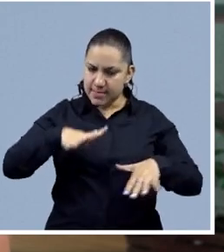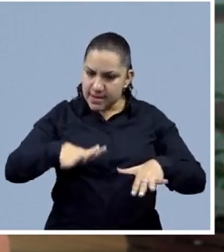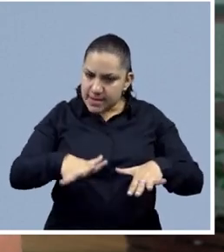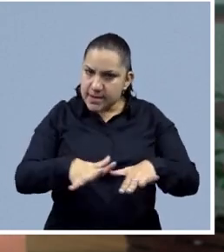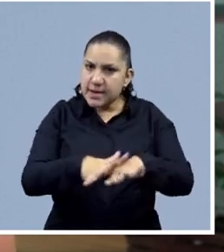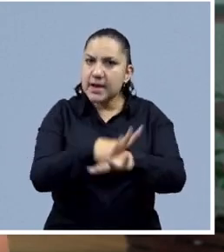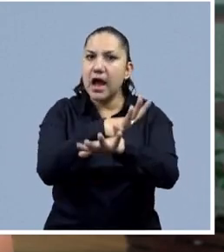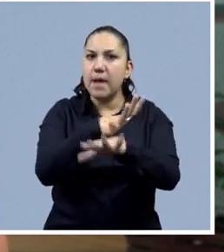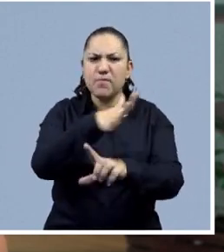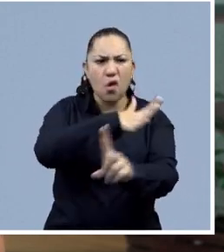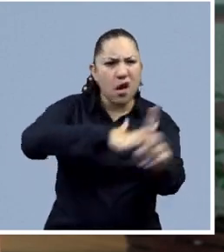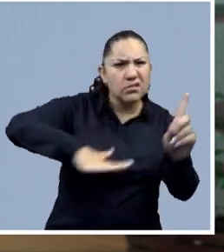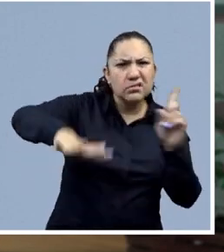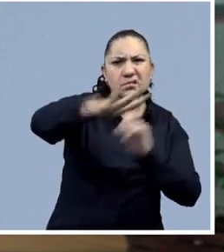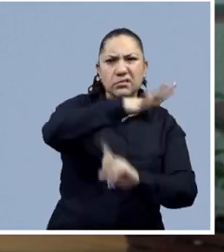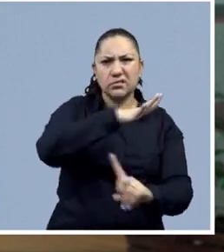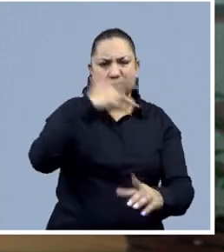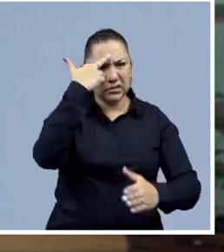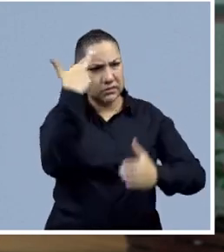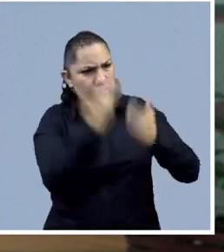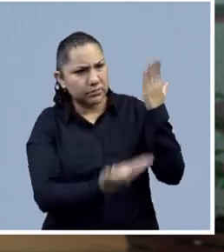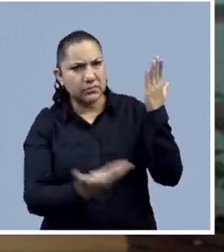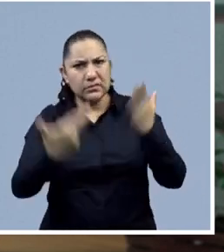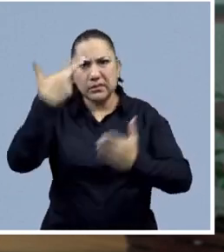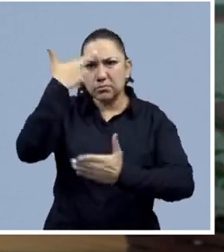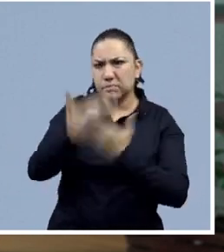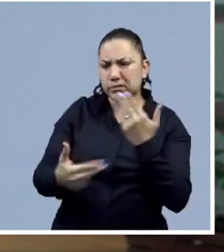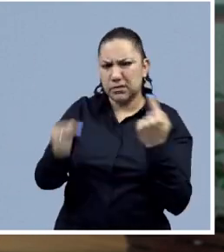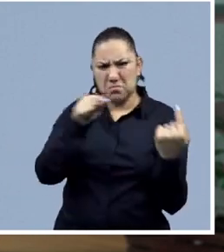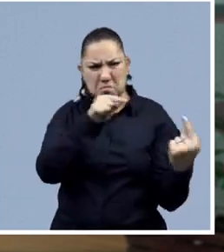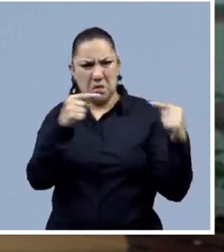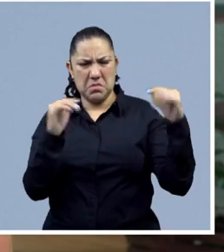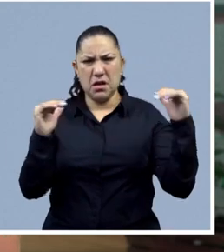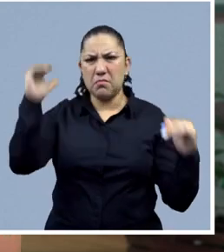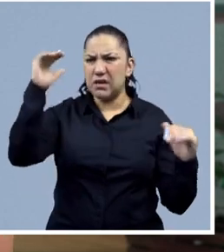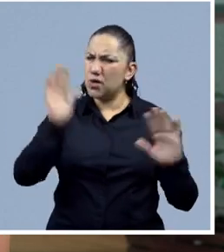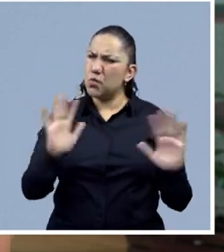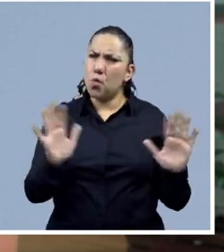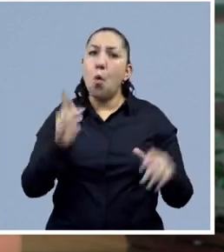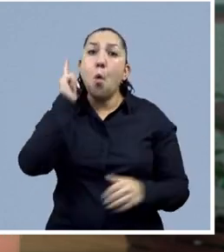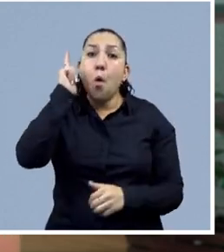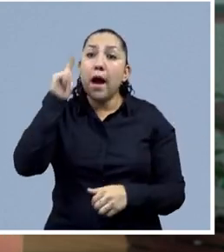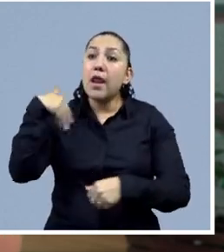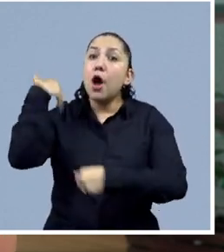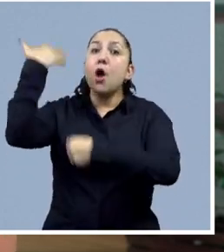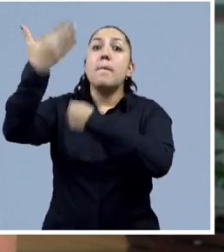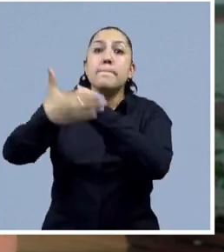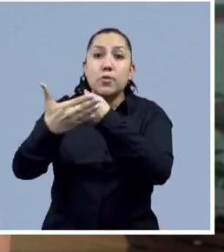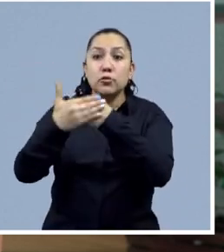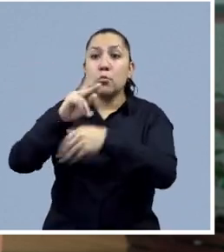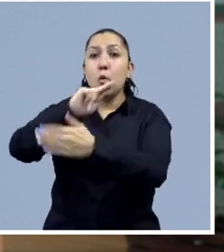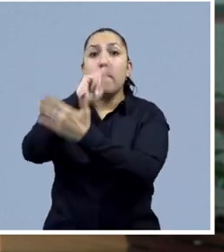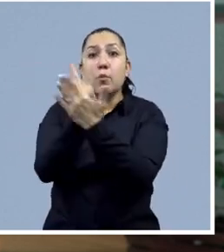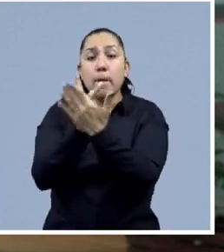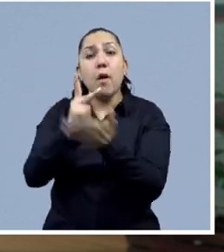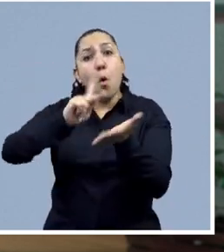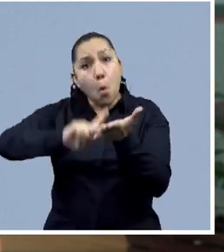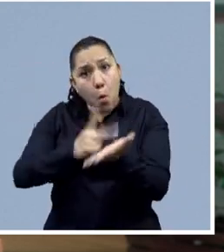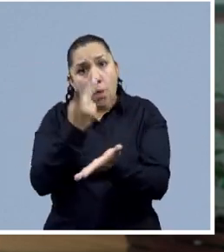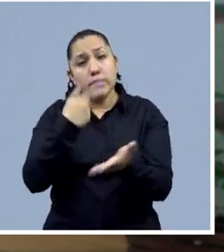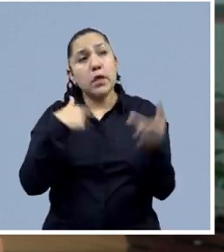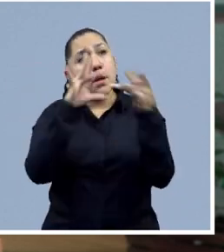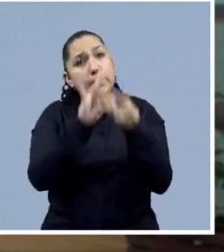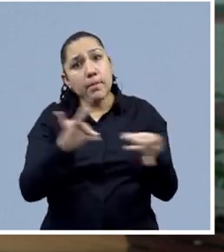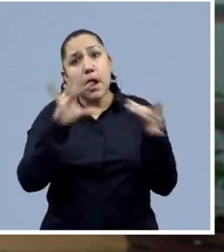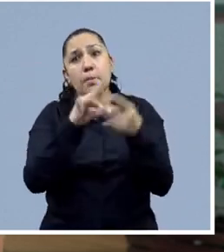la conciencia para generar el cambio y salir de esta sociedad tan dañada de la que somos parte y que, no sé, al siguiente programa no tengamos que seguir